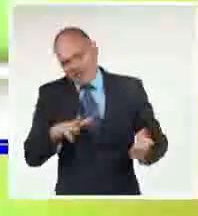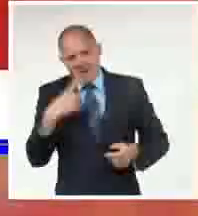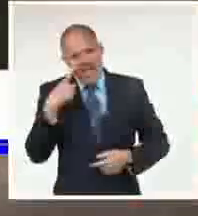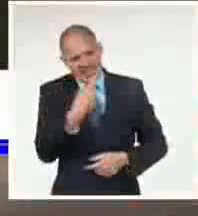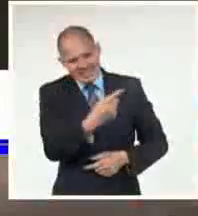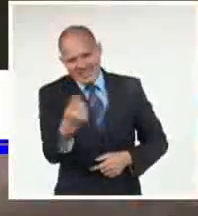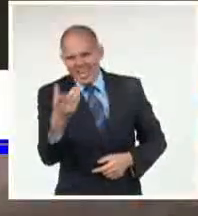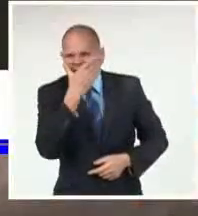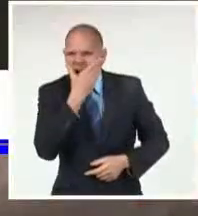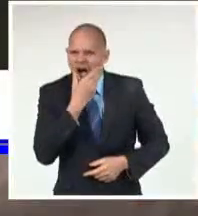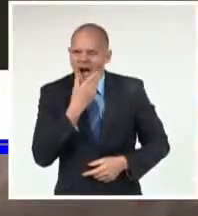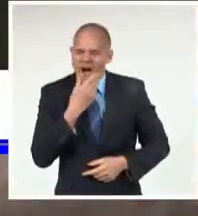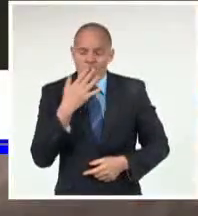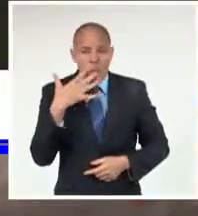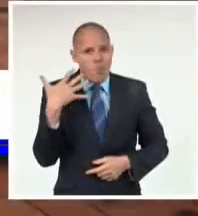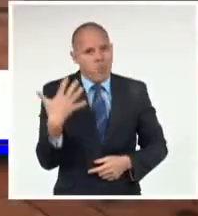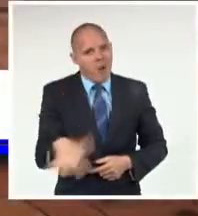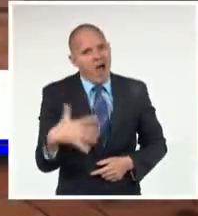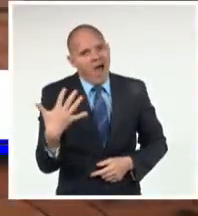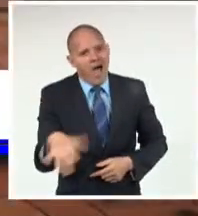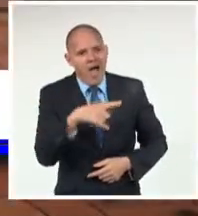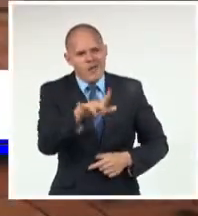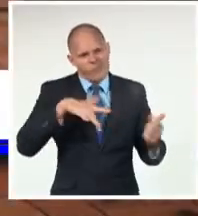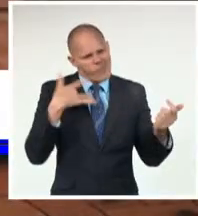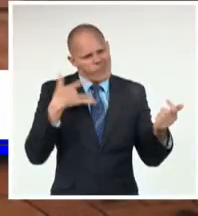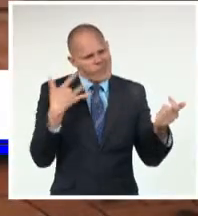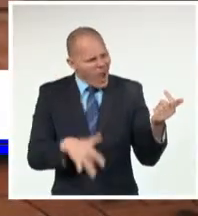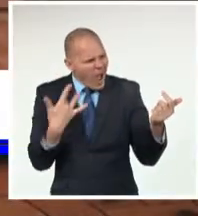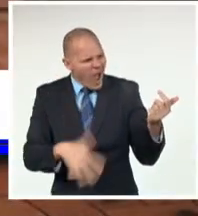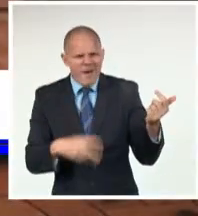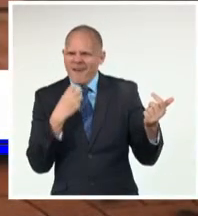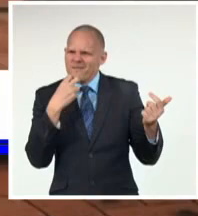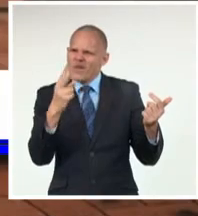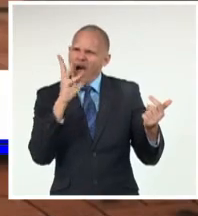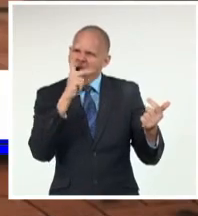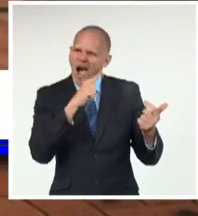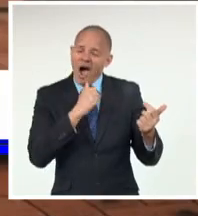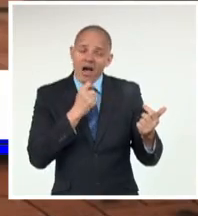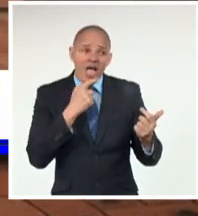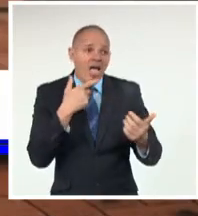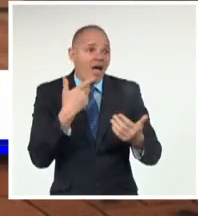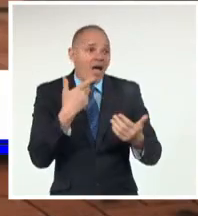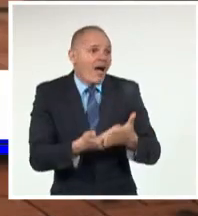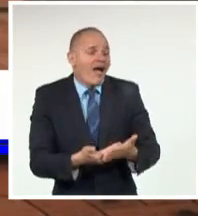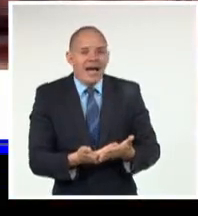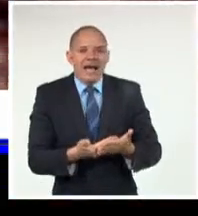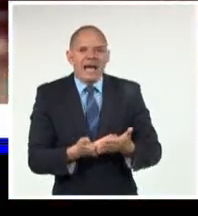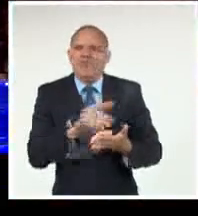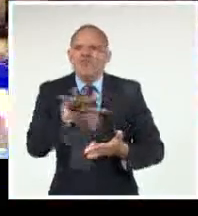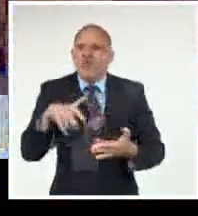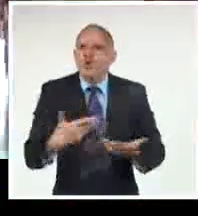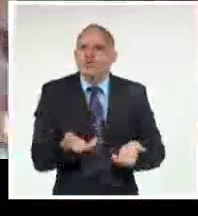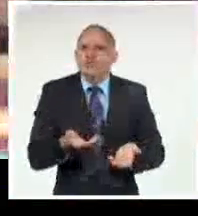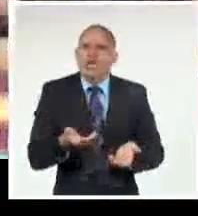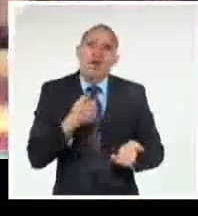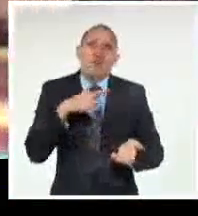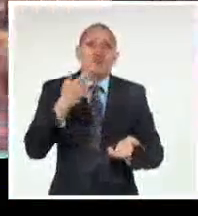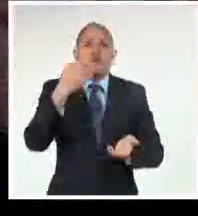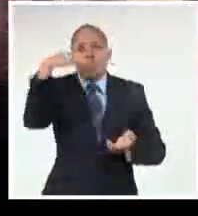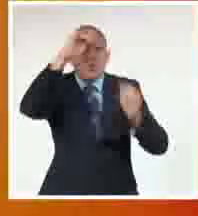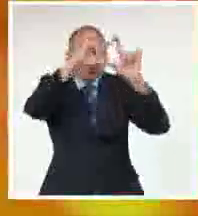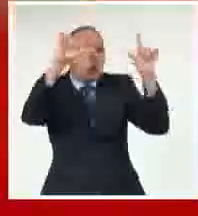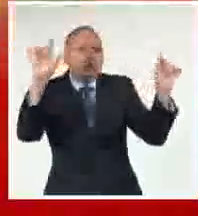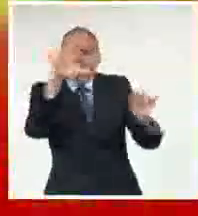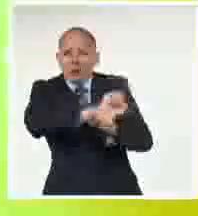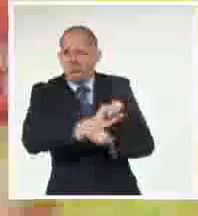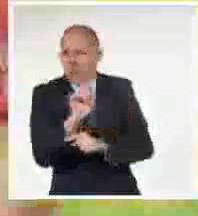Preciosas Que tienen unas voces Preciosas Que cantan Unas canciones Lindísimas Y son focos O sea Como misma